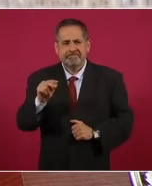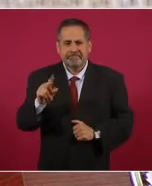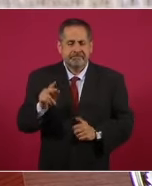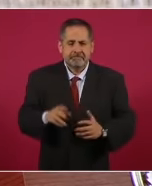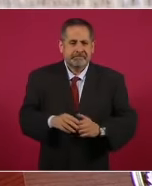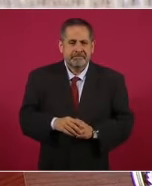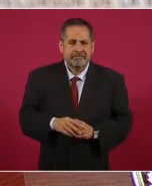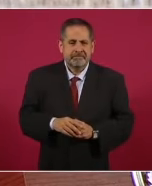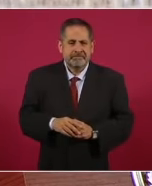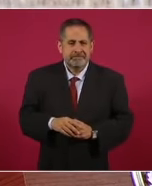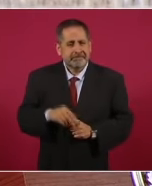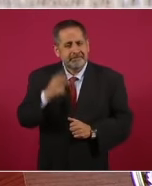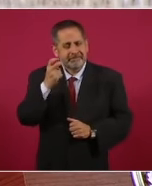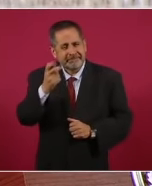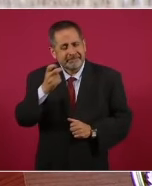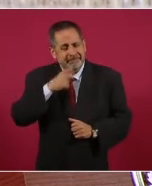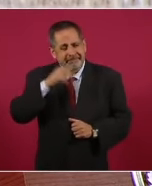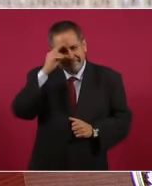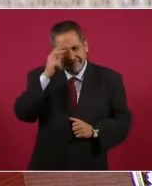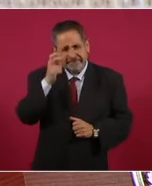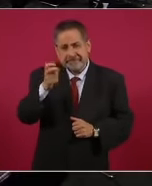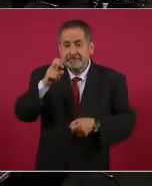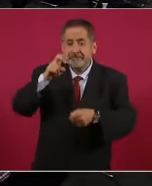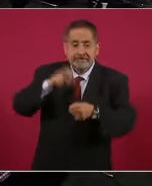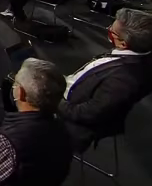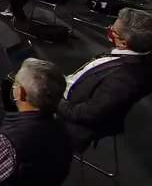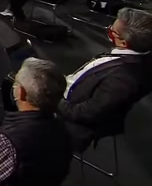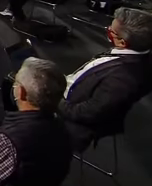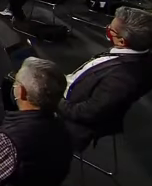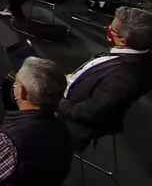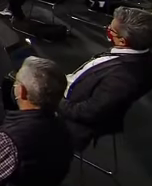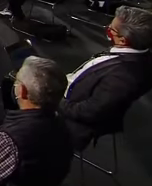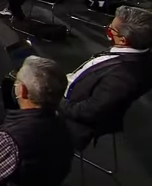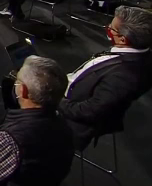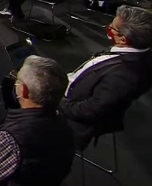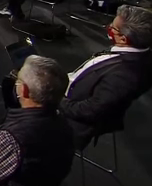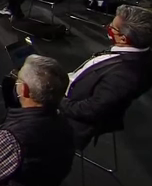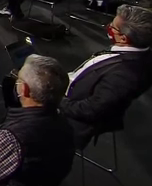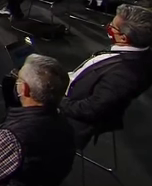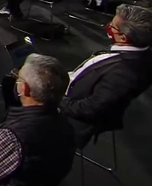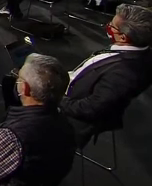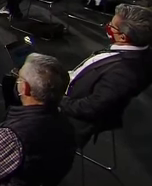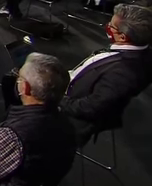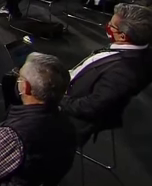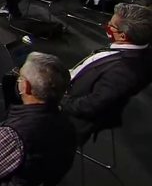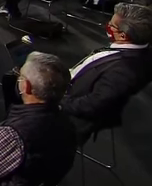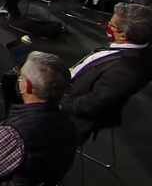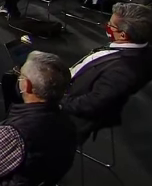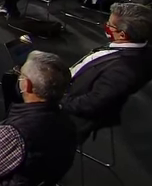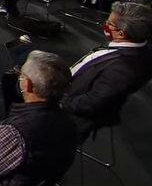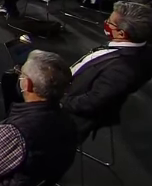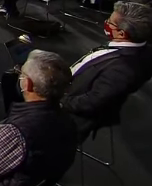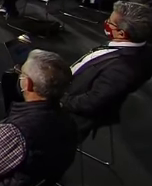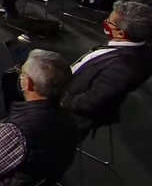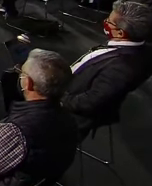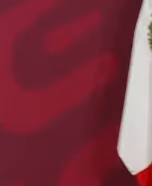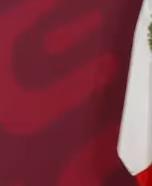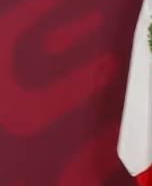Si precisamente en Quintana Roo, donde más se necesita